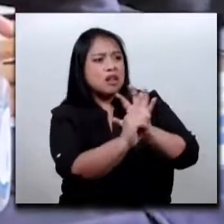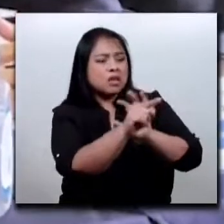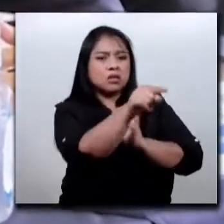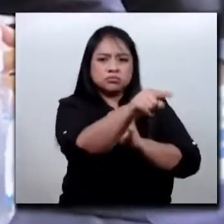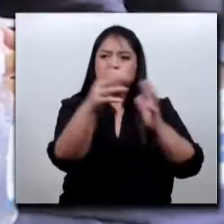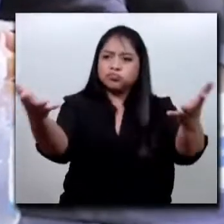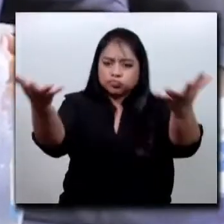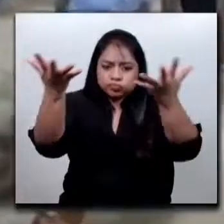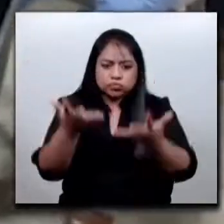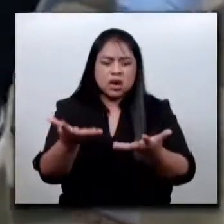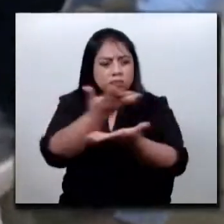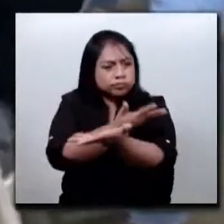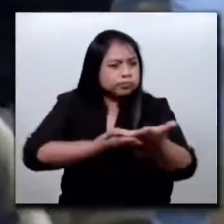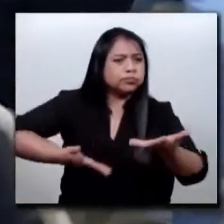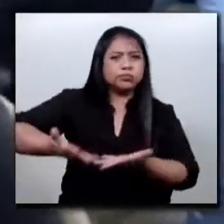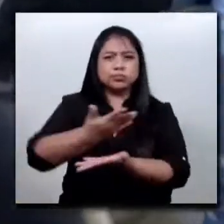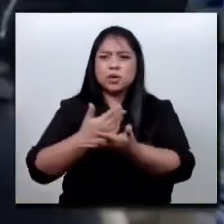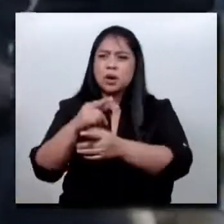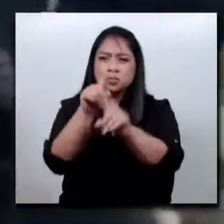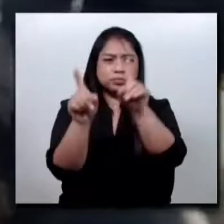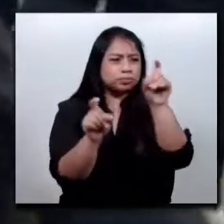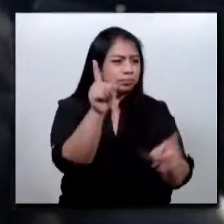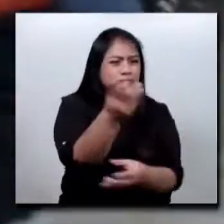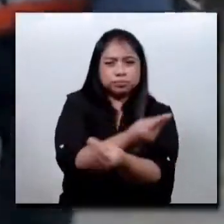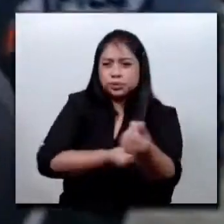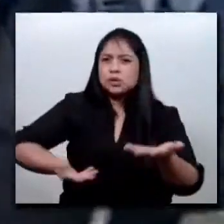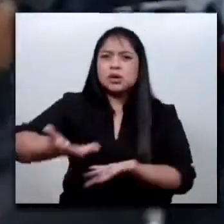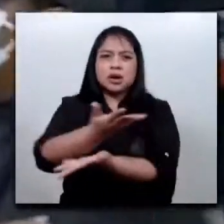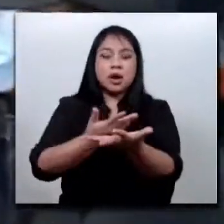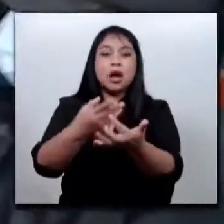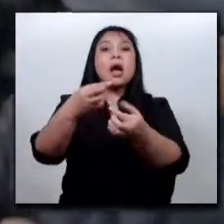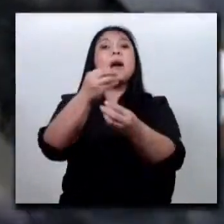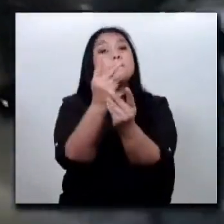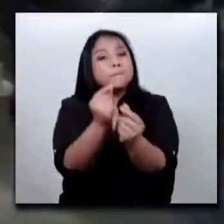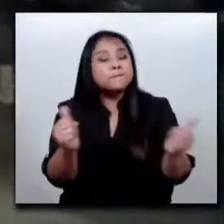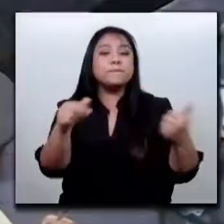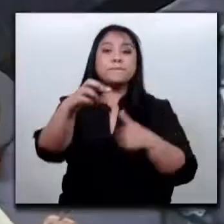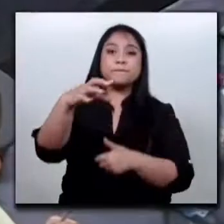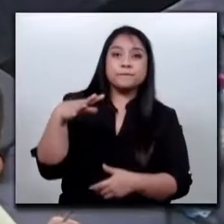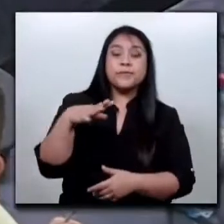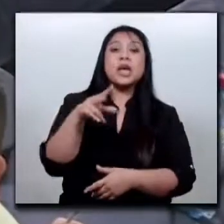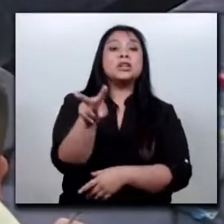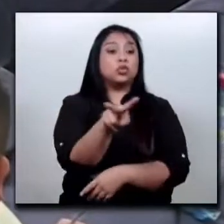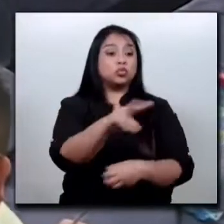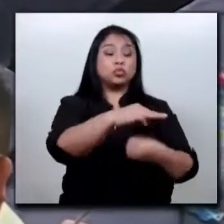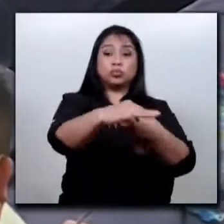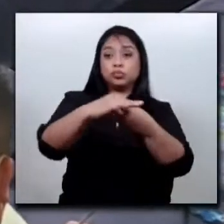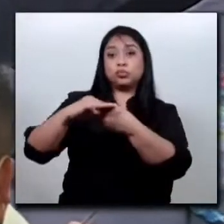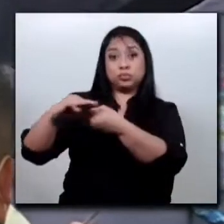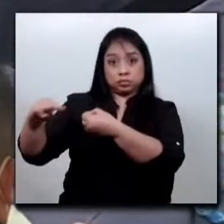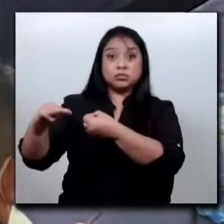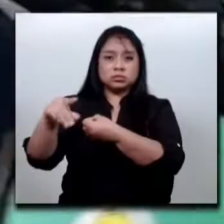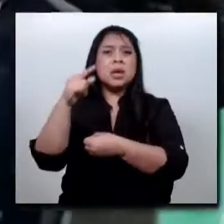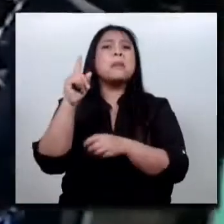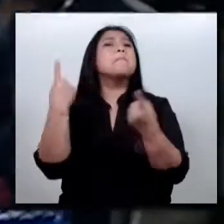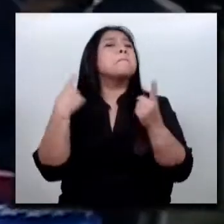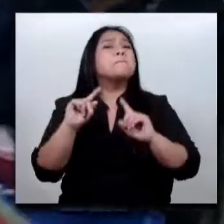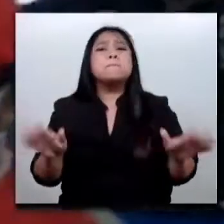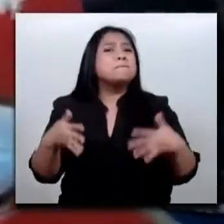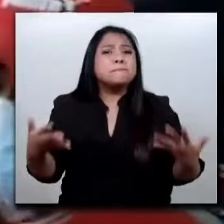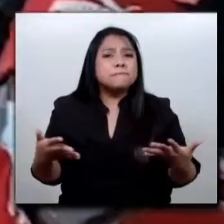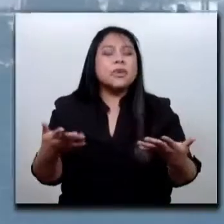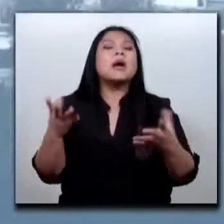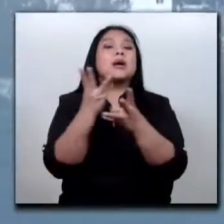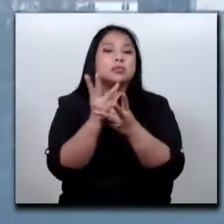soluciones consensuadas para el bien y la paz entre Santa Catarina, Ixtahuacán y Nahualá en busca de soluciones a los